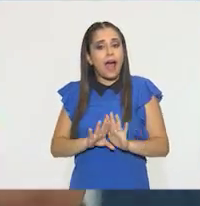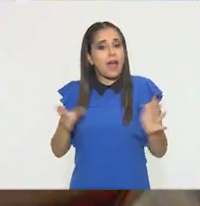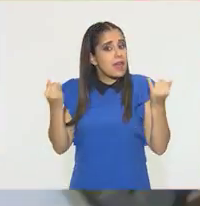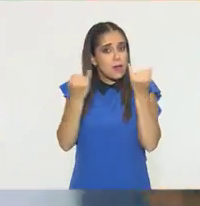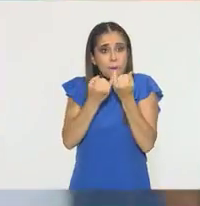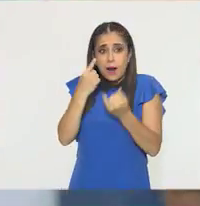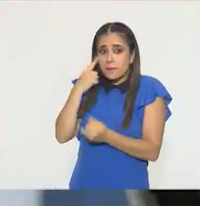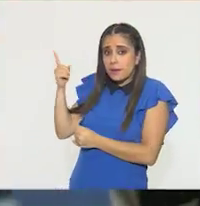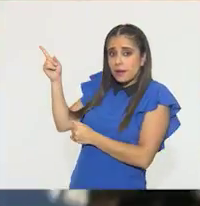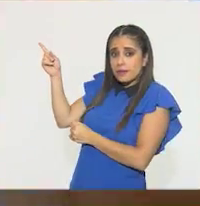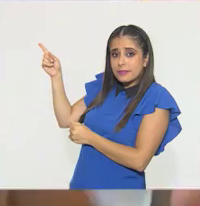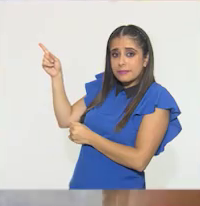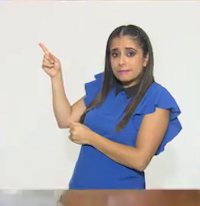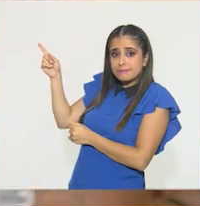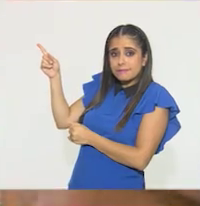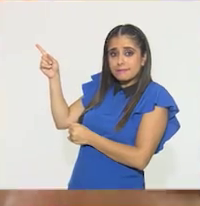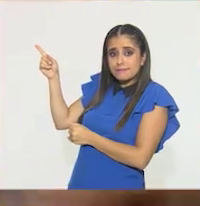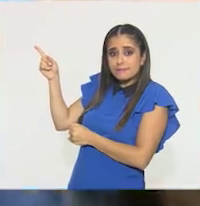¿Me pueden ver?